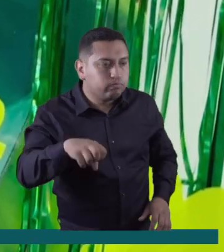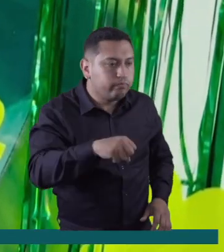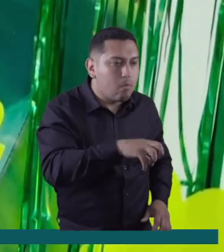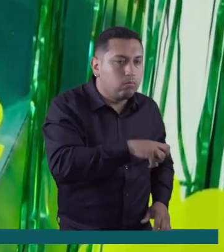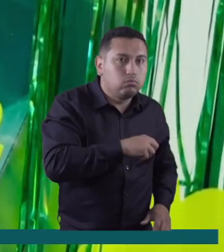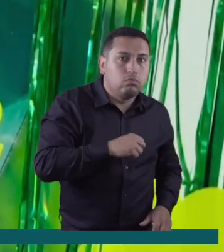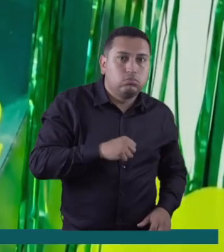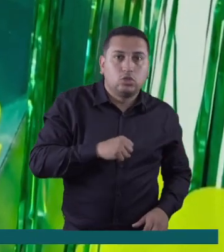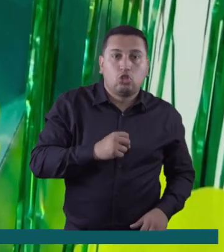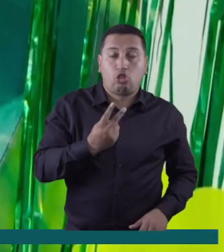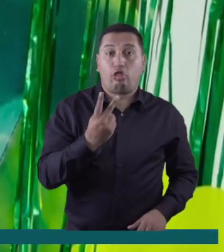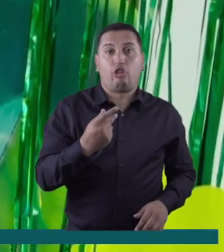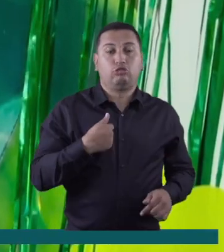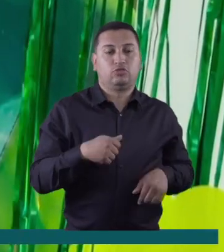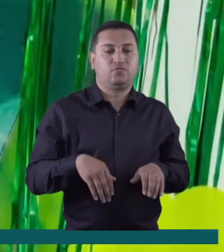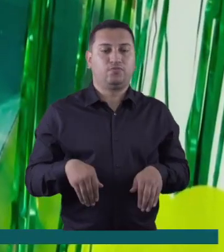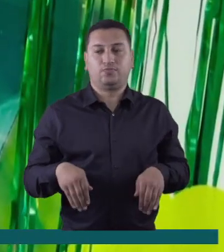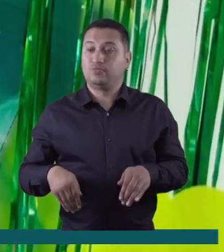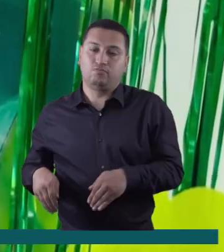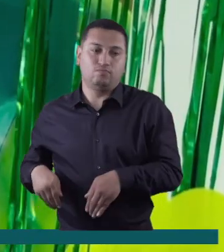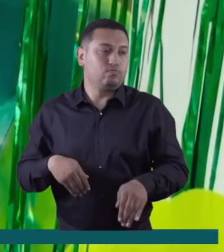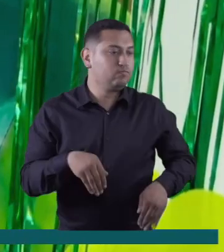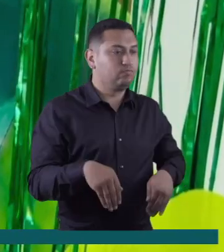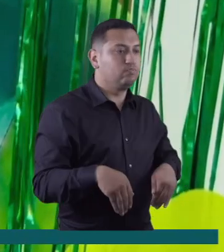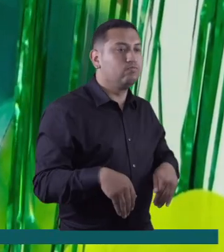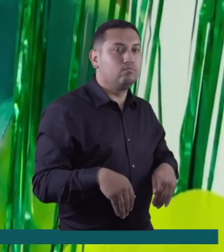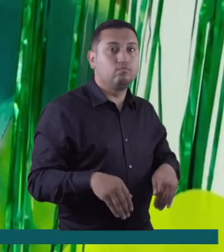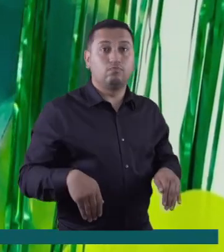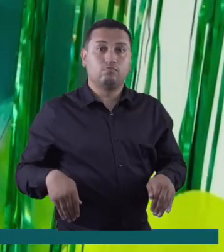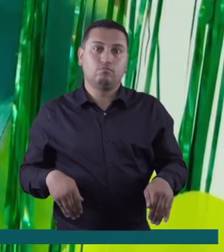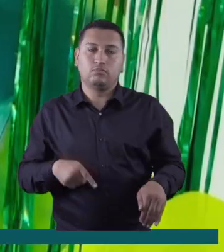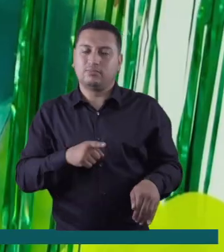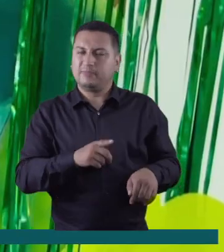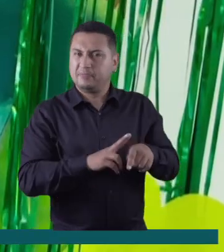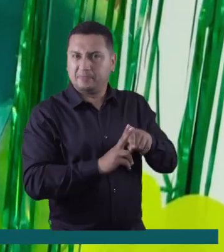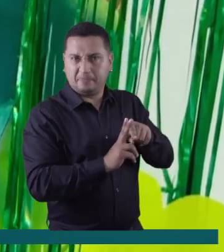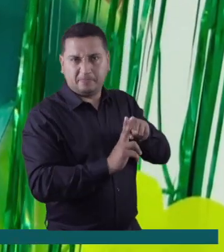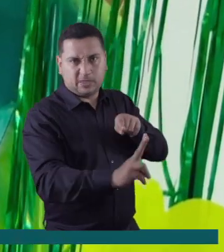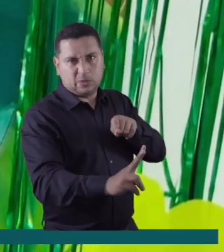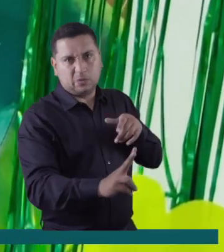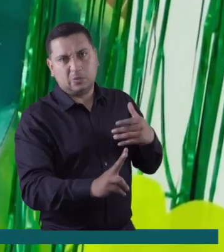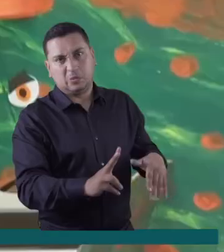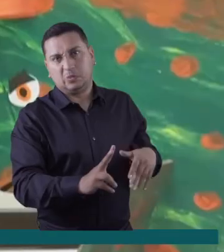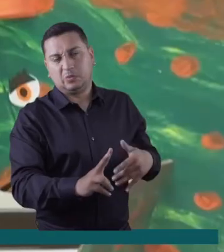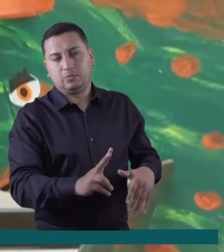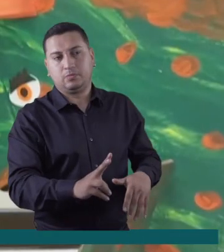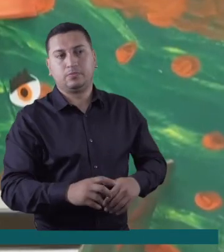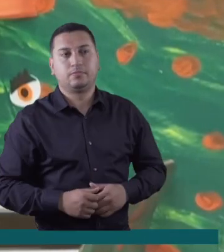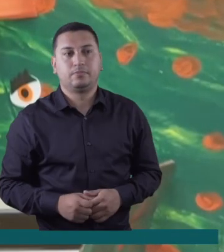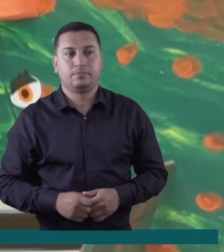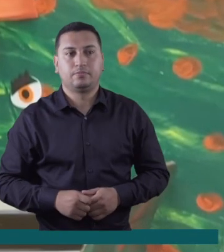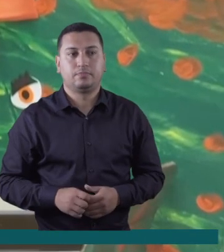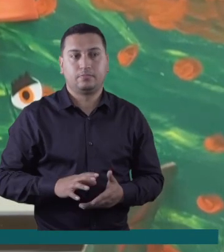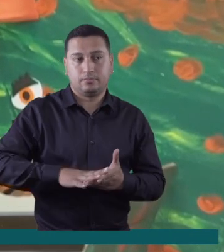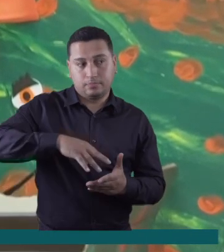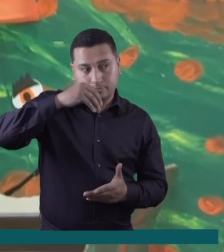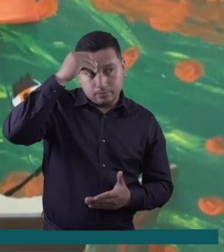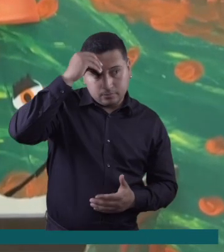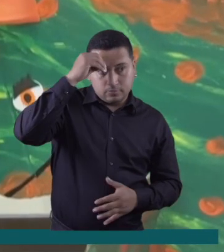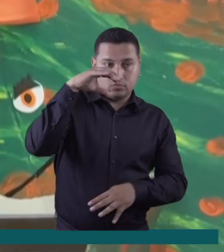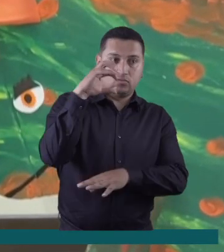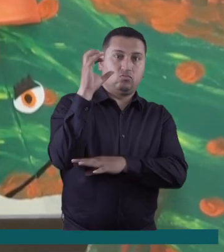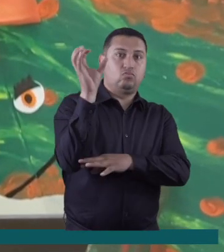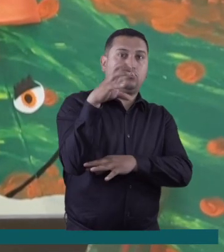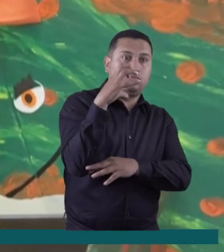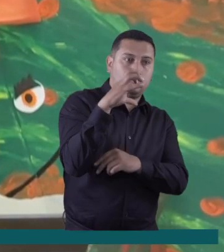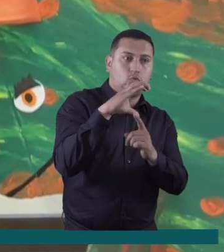corren dos patas, es el dinosaurio más rápido. Aprender sobre dinosaurios y